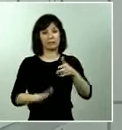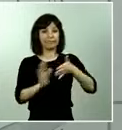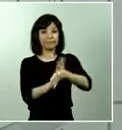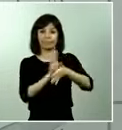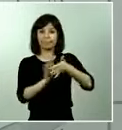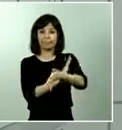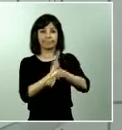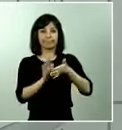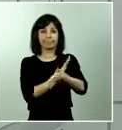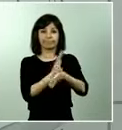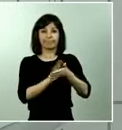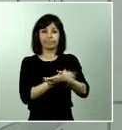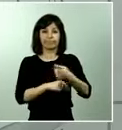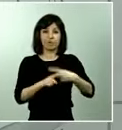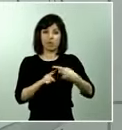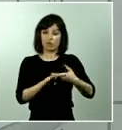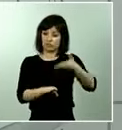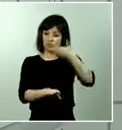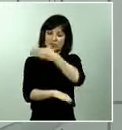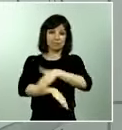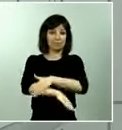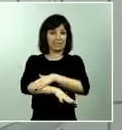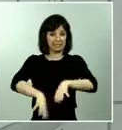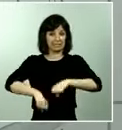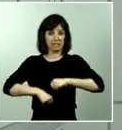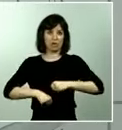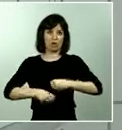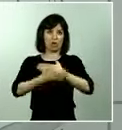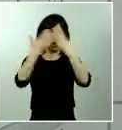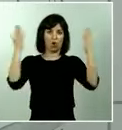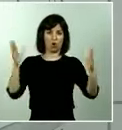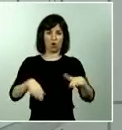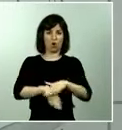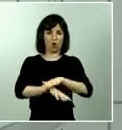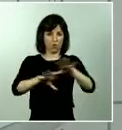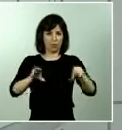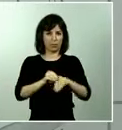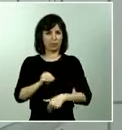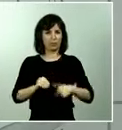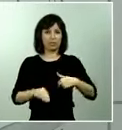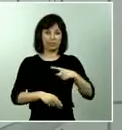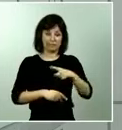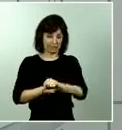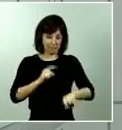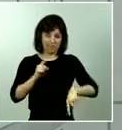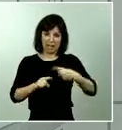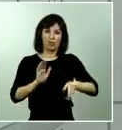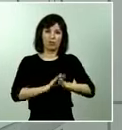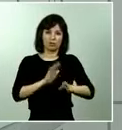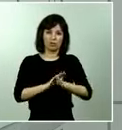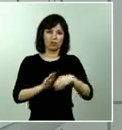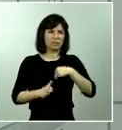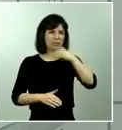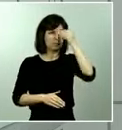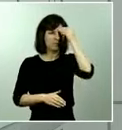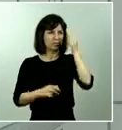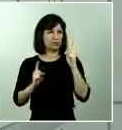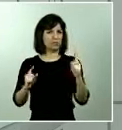decidido no solo el ministerio sino el gobierno en su conjunto y lo voy a seguir haciendo esta semana que viene creo que la comparecencia está prevista para el jueves